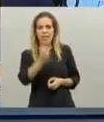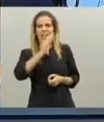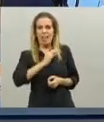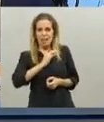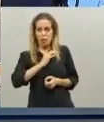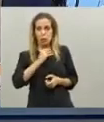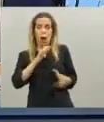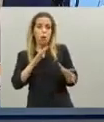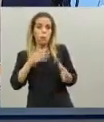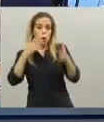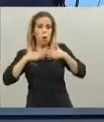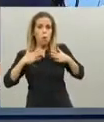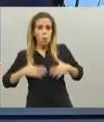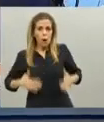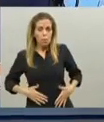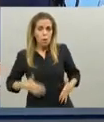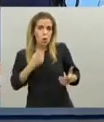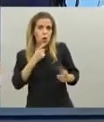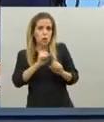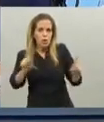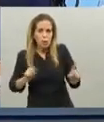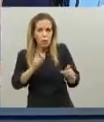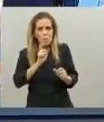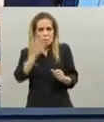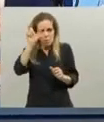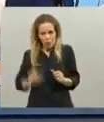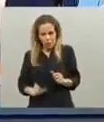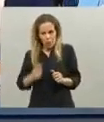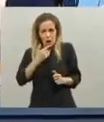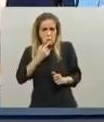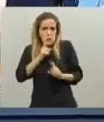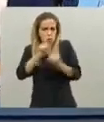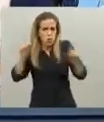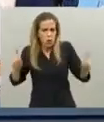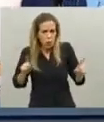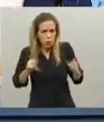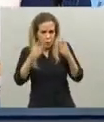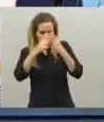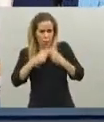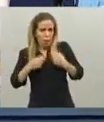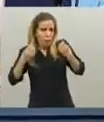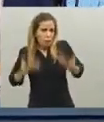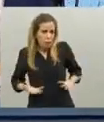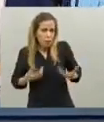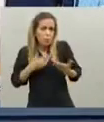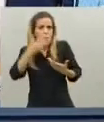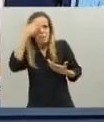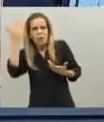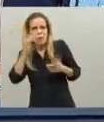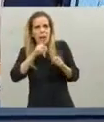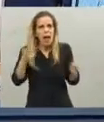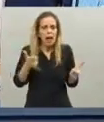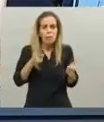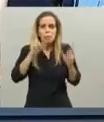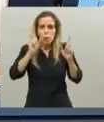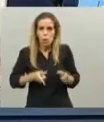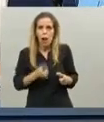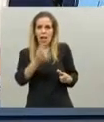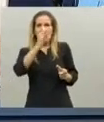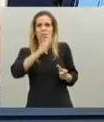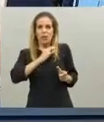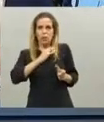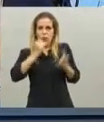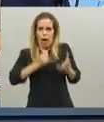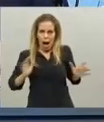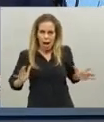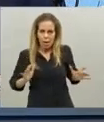incubación no hay test que la agarre no sirve tampoco testear a todo el mundo a todos los que están acá a ver si lo tienen o no lo tienen no se